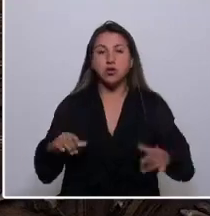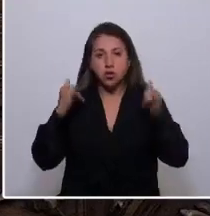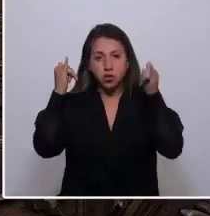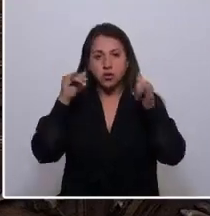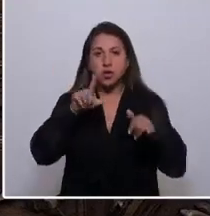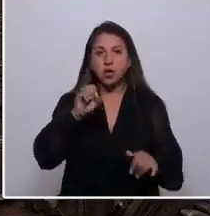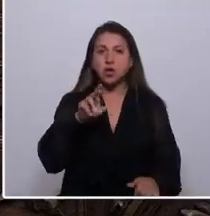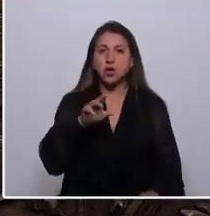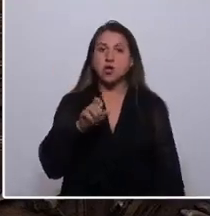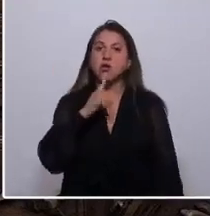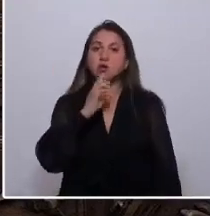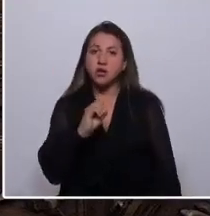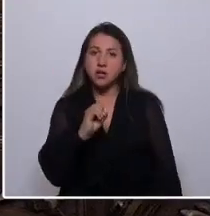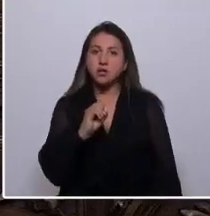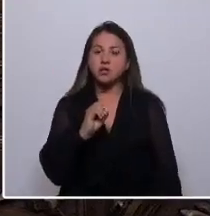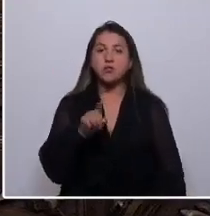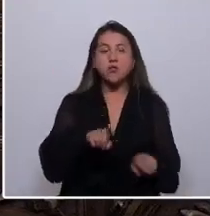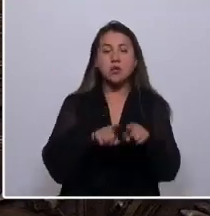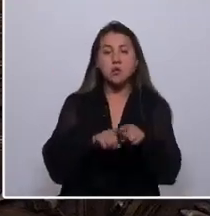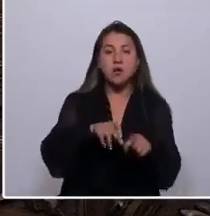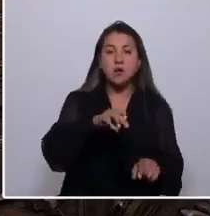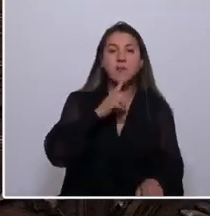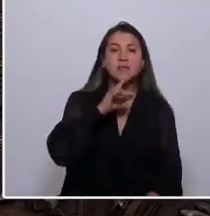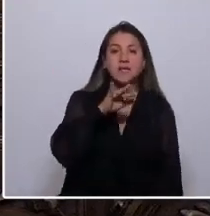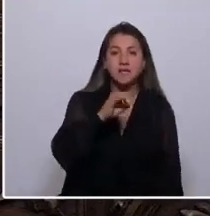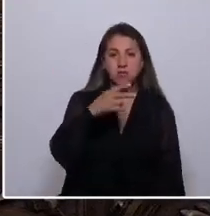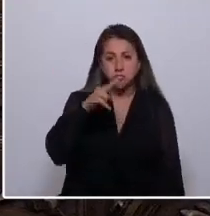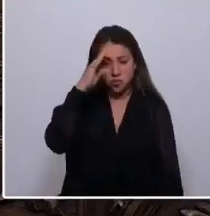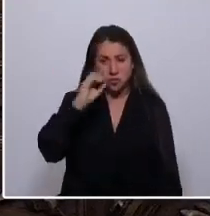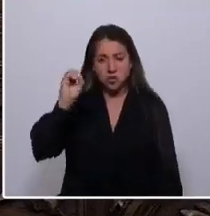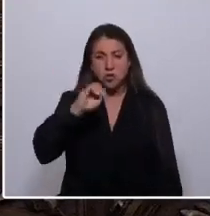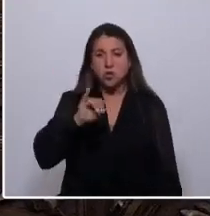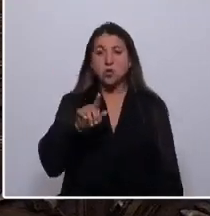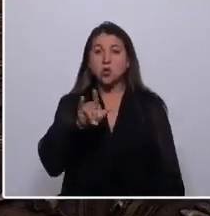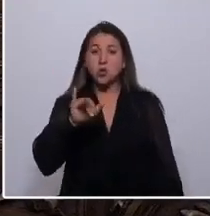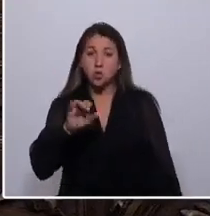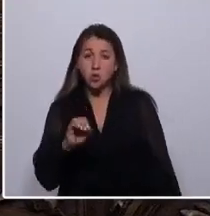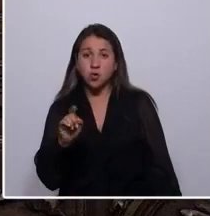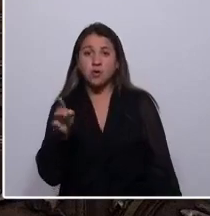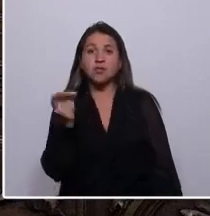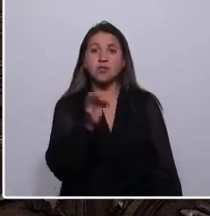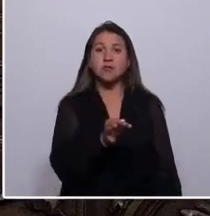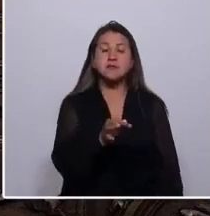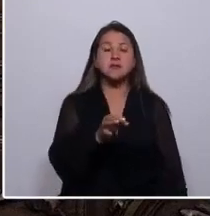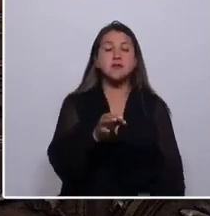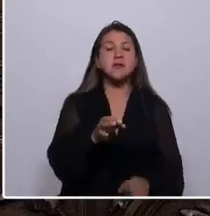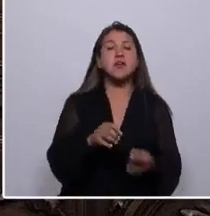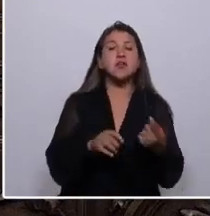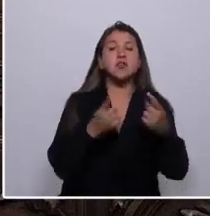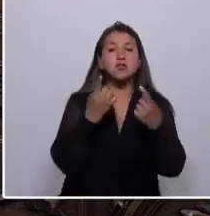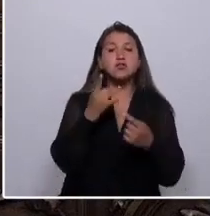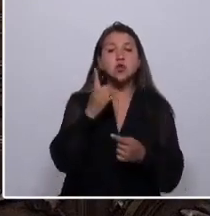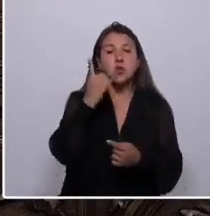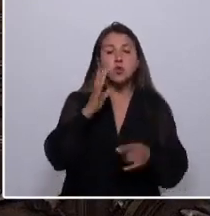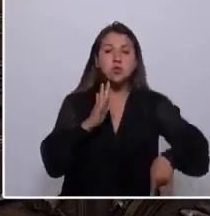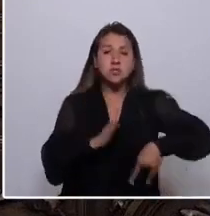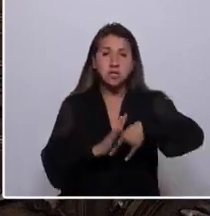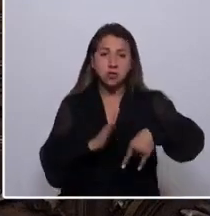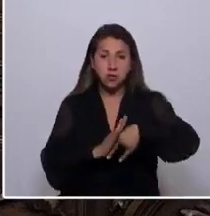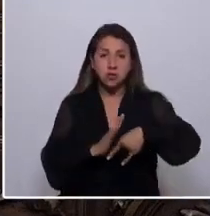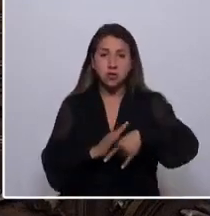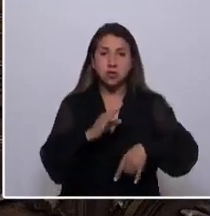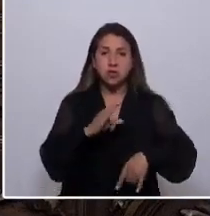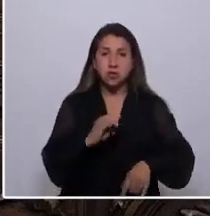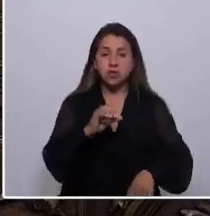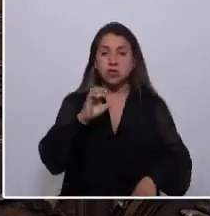Loreto Vidal. La visión de Patricio Fernández, Julio Álvarez y su cita a Coloane. Solo un chilote puede citar a Coloane antes que un